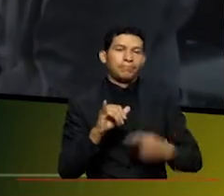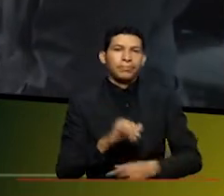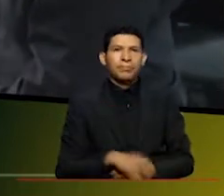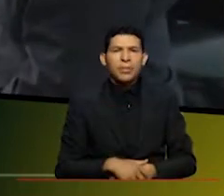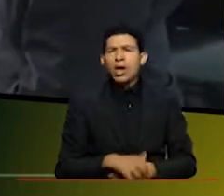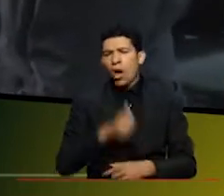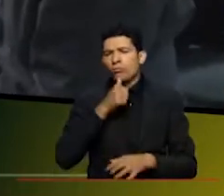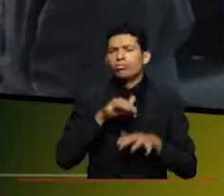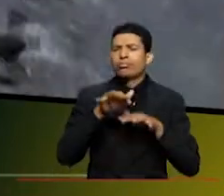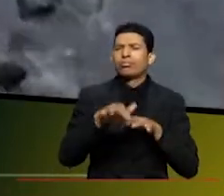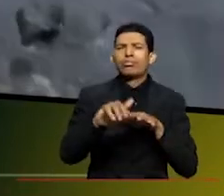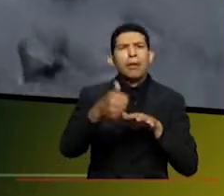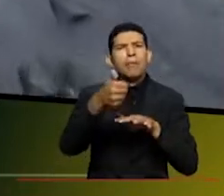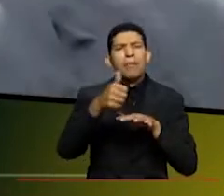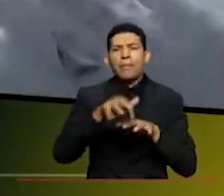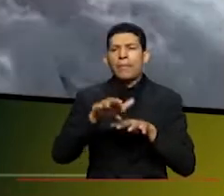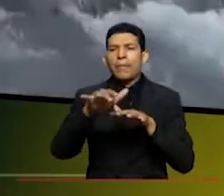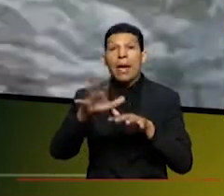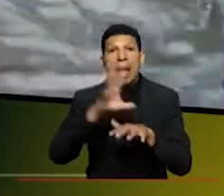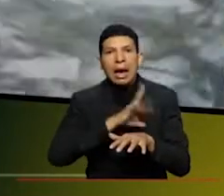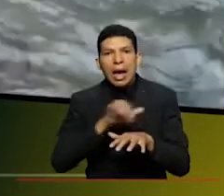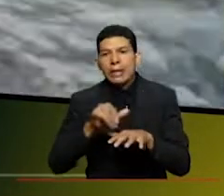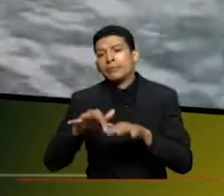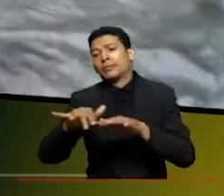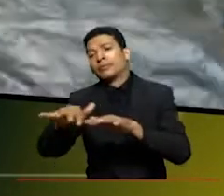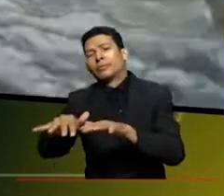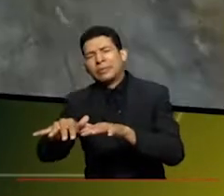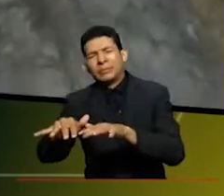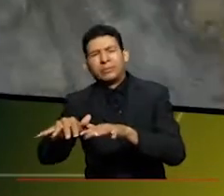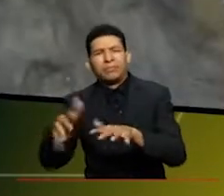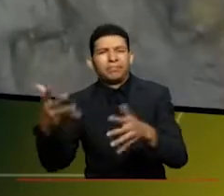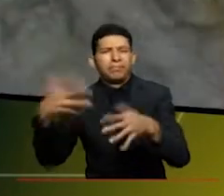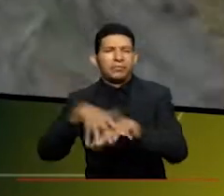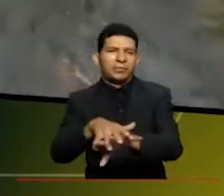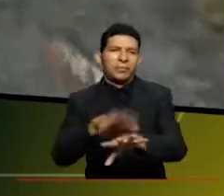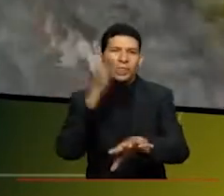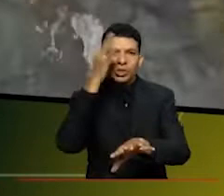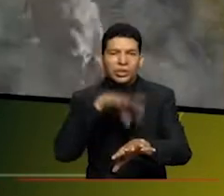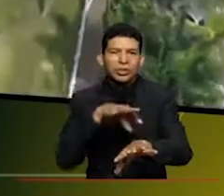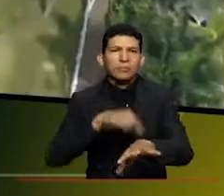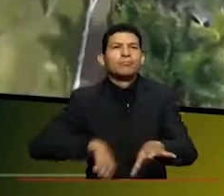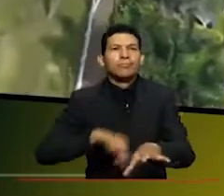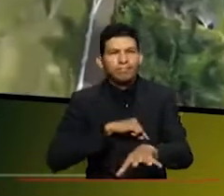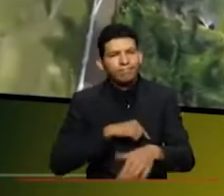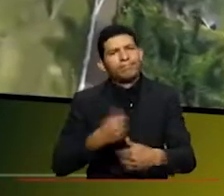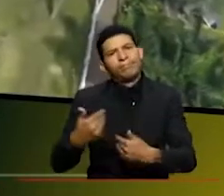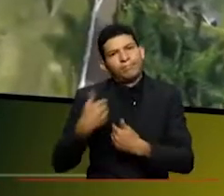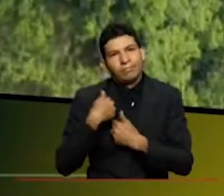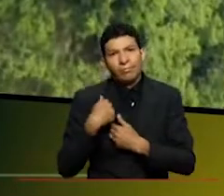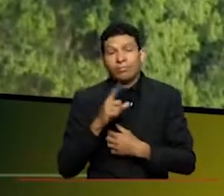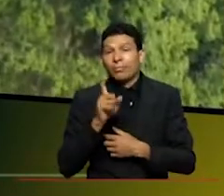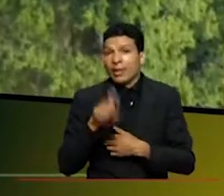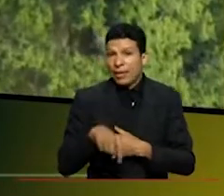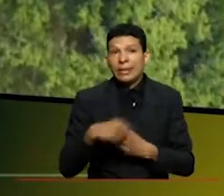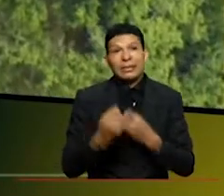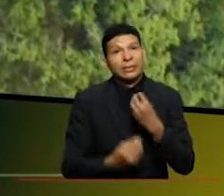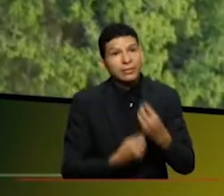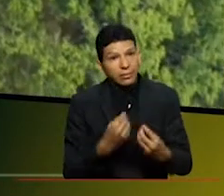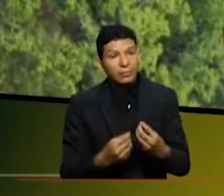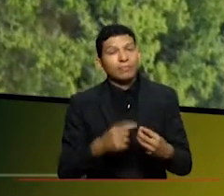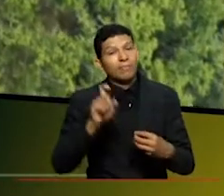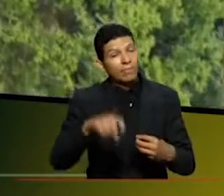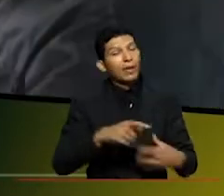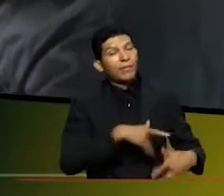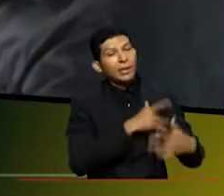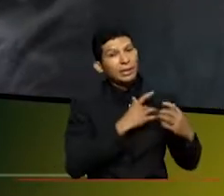bien el río entra cali ya pasa muy contaminado entonces los caleños ahí tenemos una gran responsabilidad usted ha dicho hay que hacer algo tenemos que hacerlo